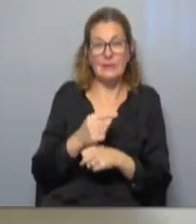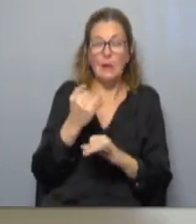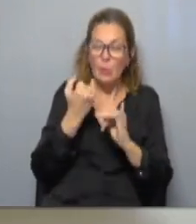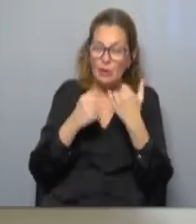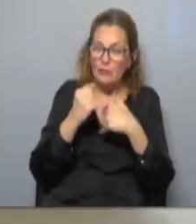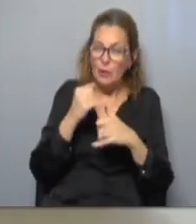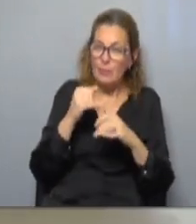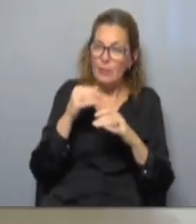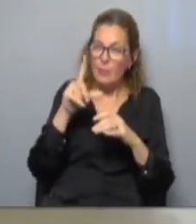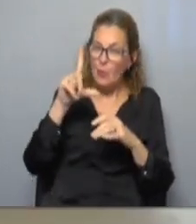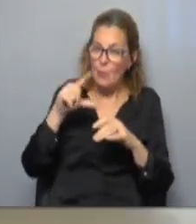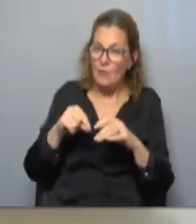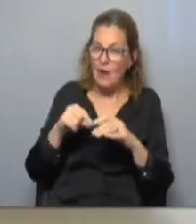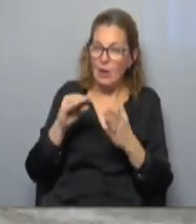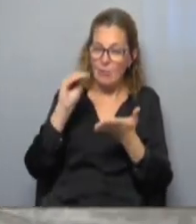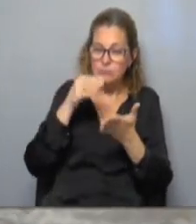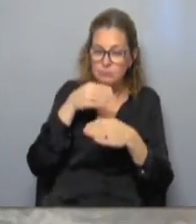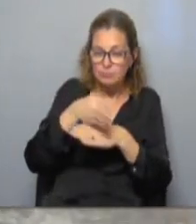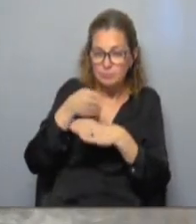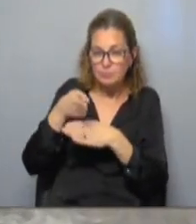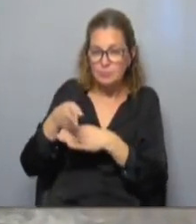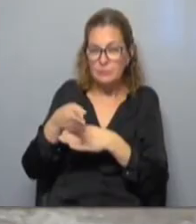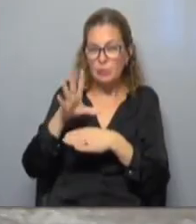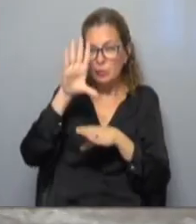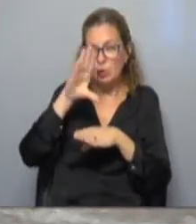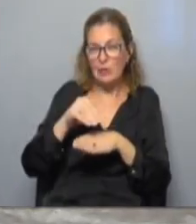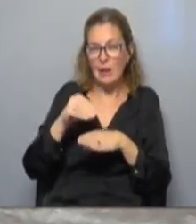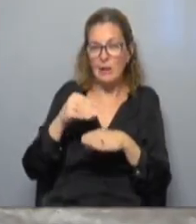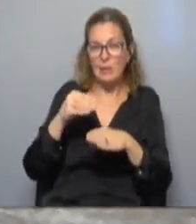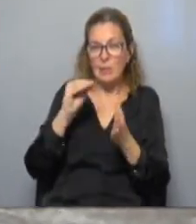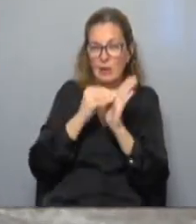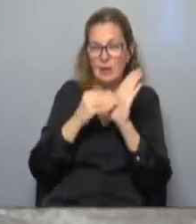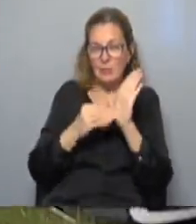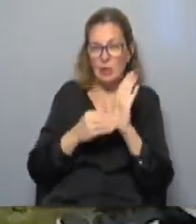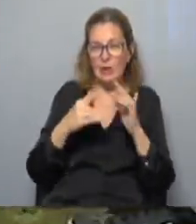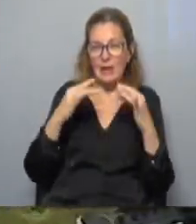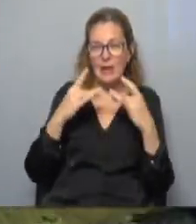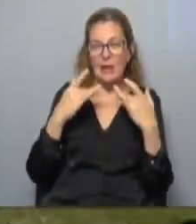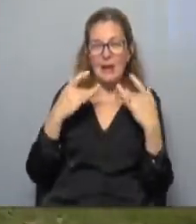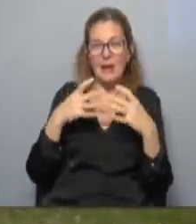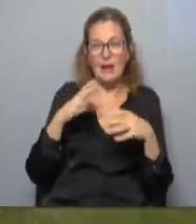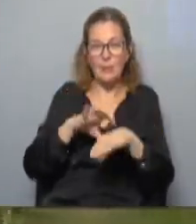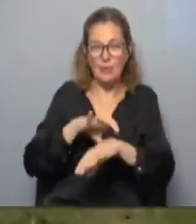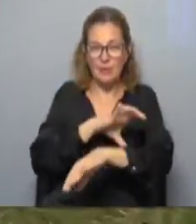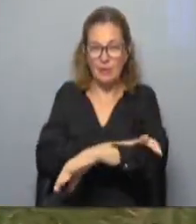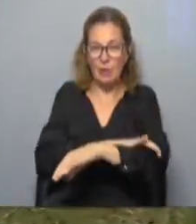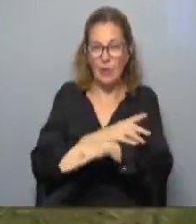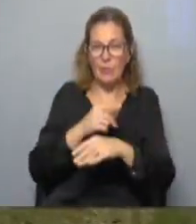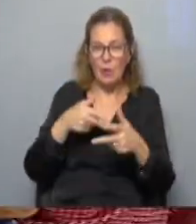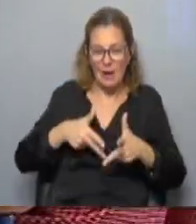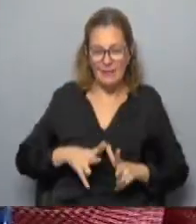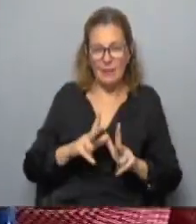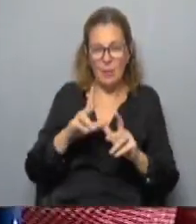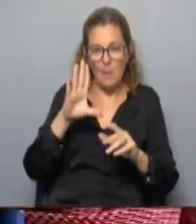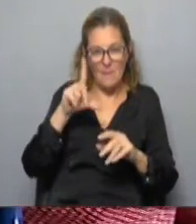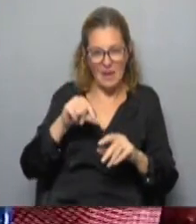informe, hubo una ligera baja en la matriculación total, que responde a una disminución de las inscripciones en educación inicial, tras la disminución de los nacimientos